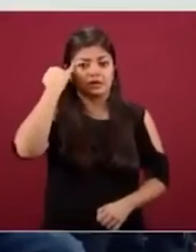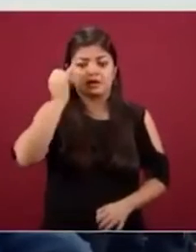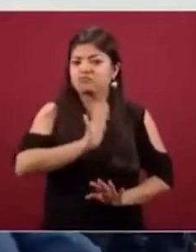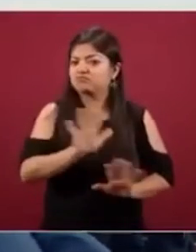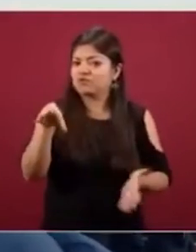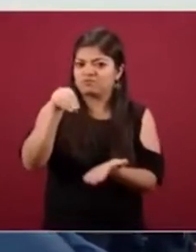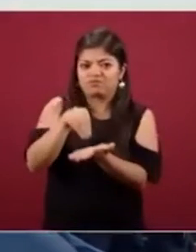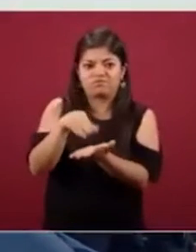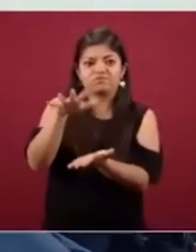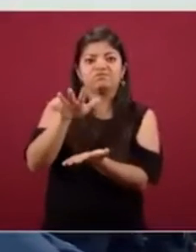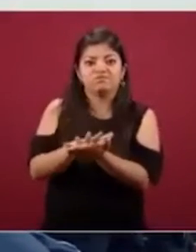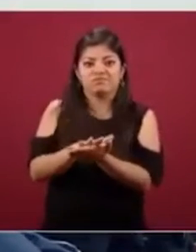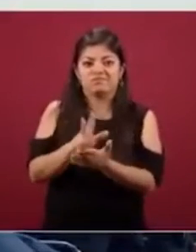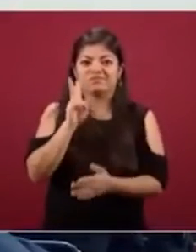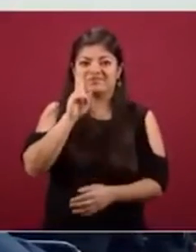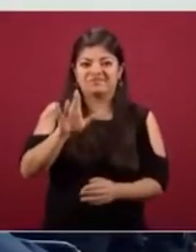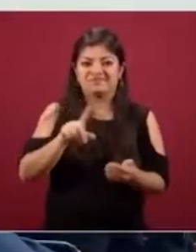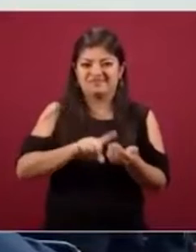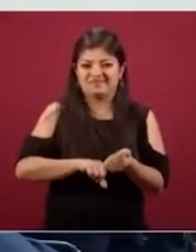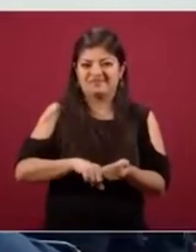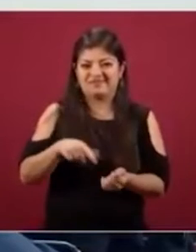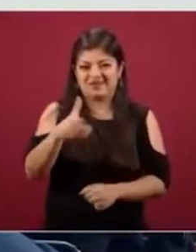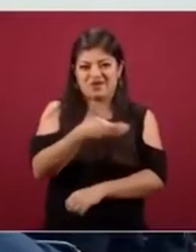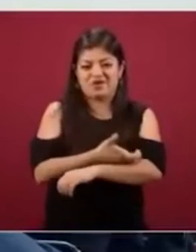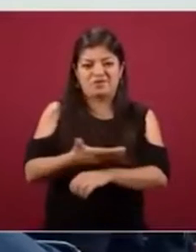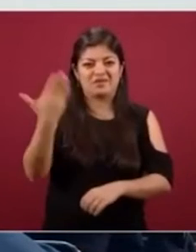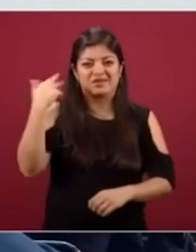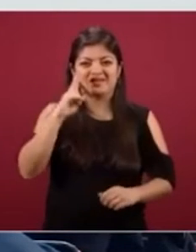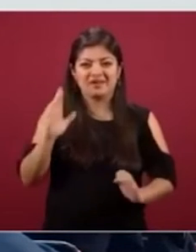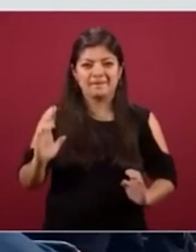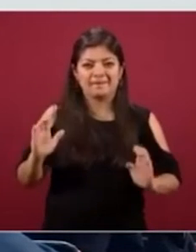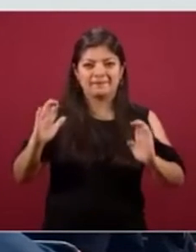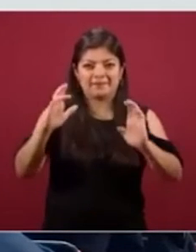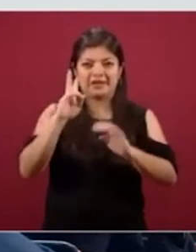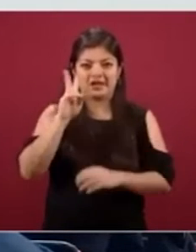con esa pirámide que nos compartió la compañera Luisa.